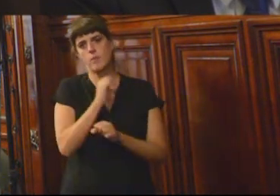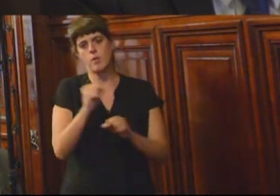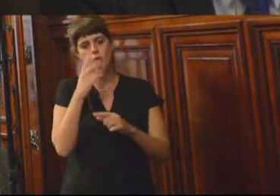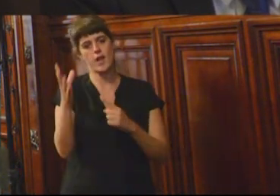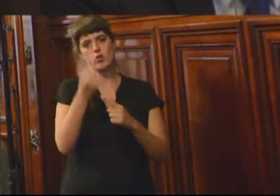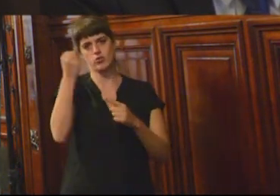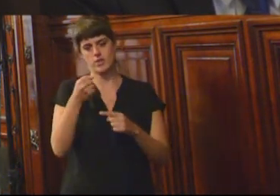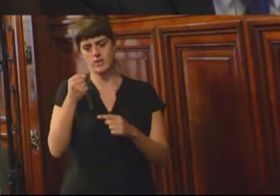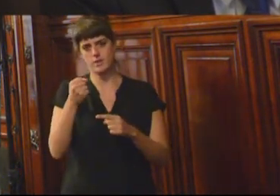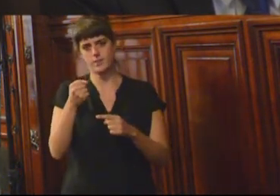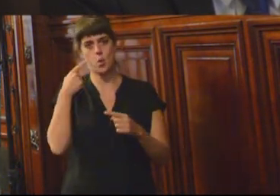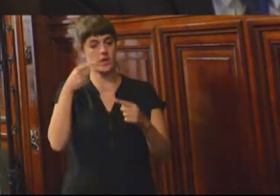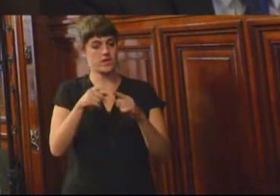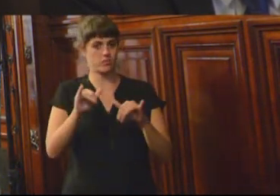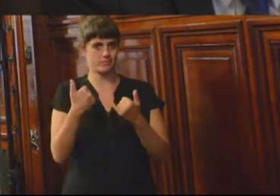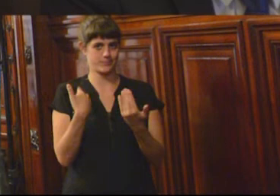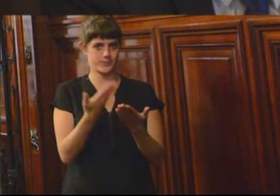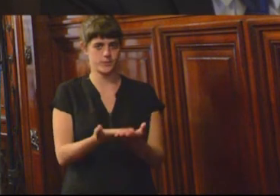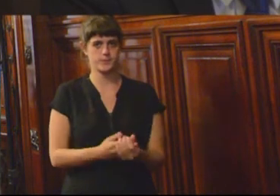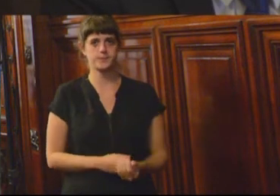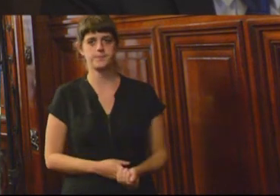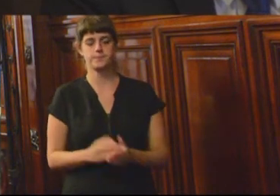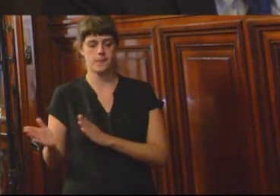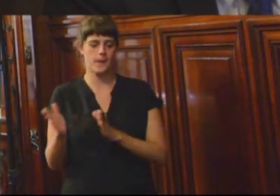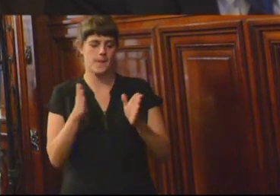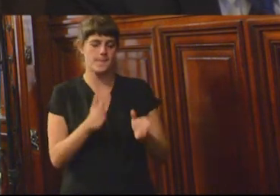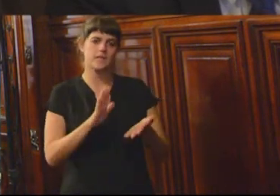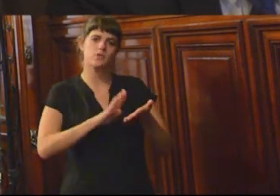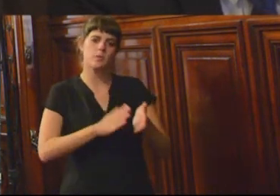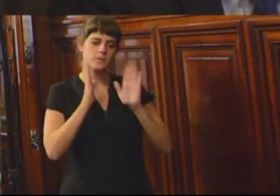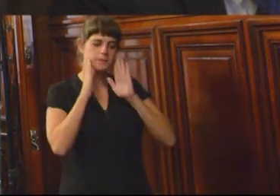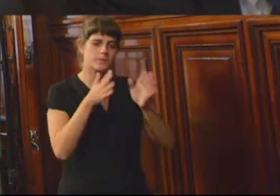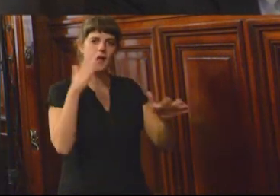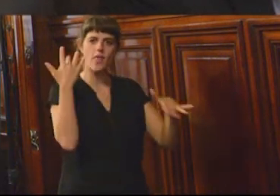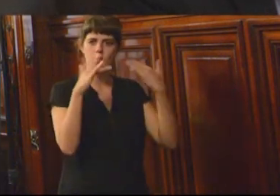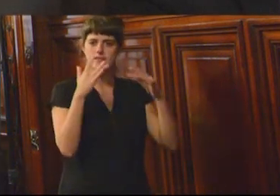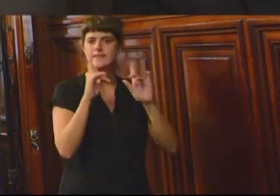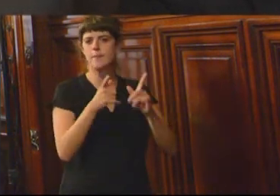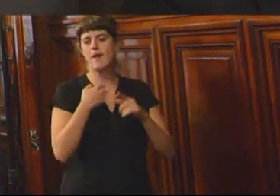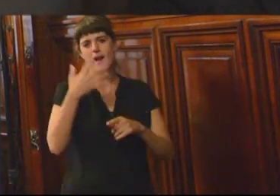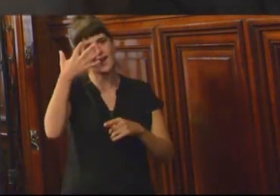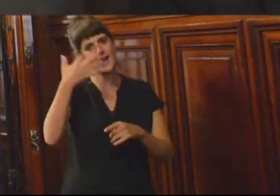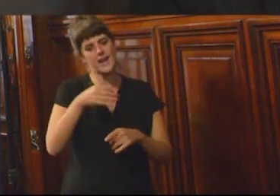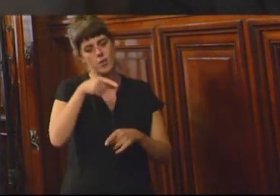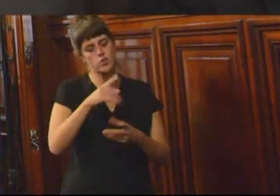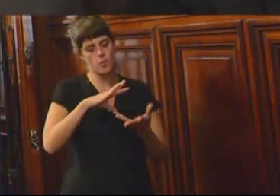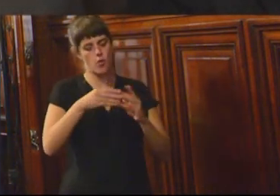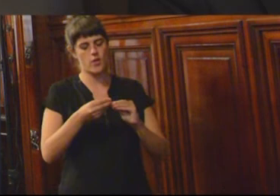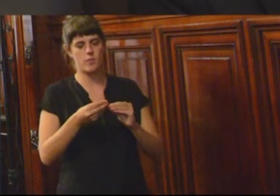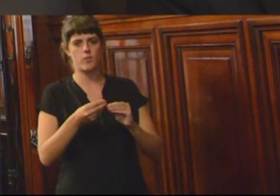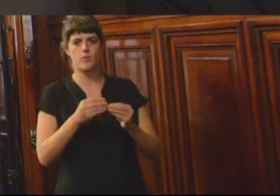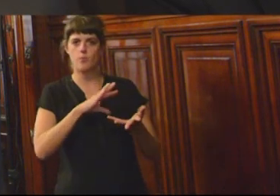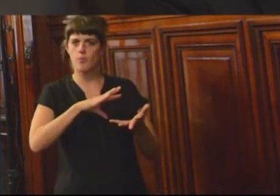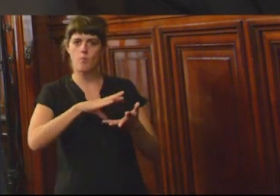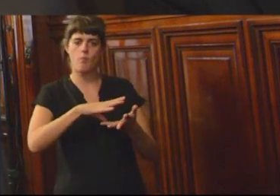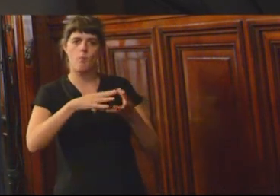Por otra parte, en cuanto al foco de adolescentes, también creemos que estos modelos correccionistas basados